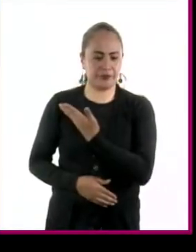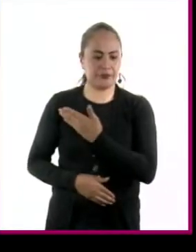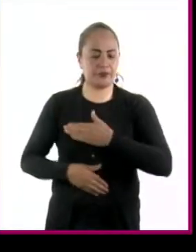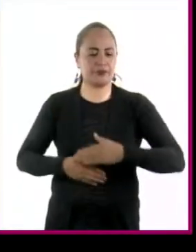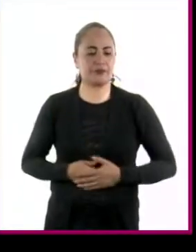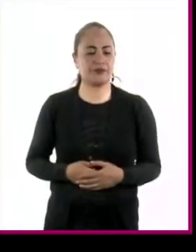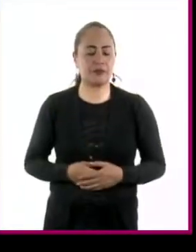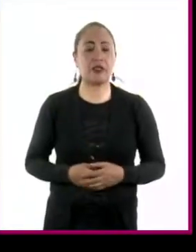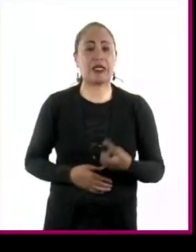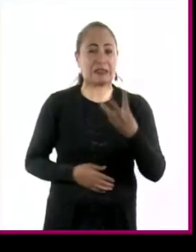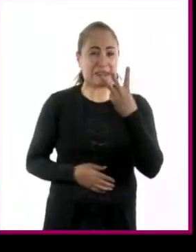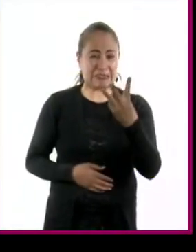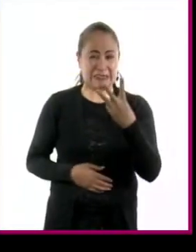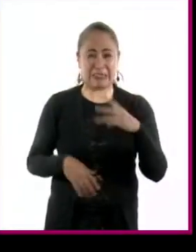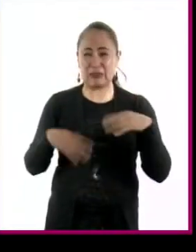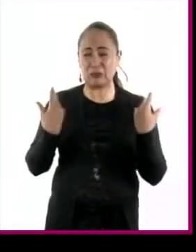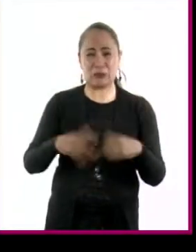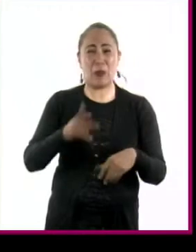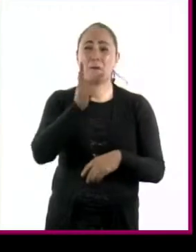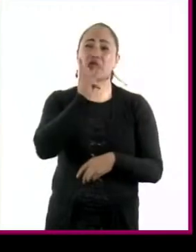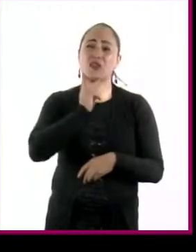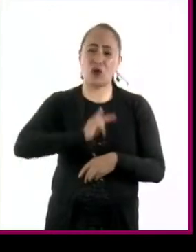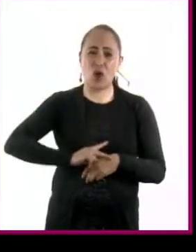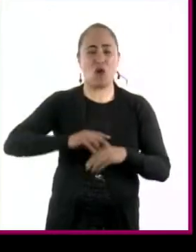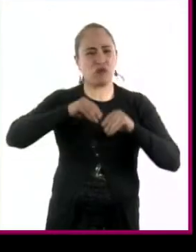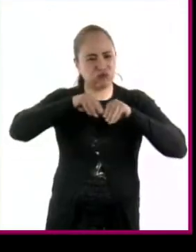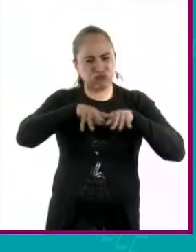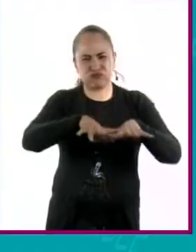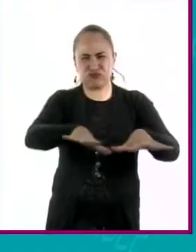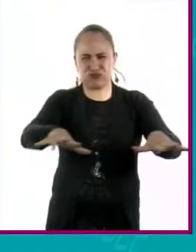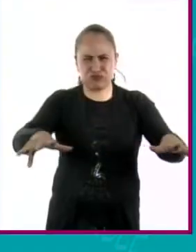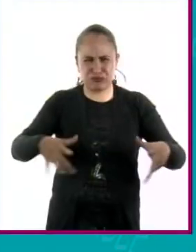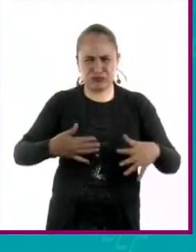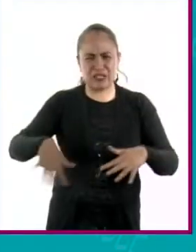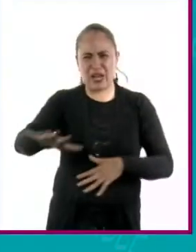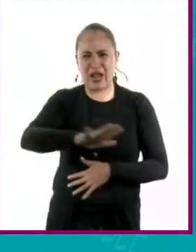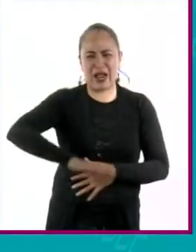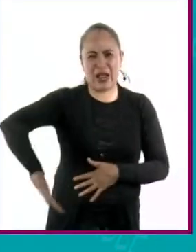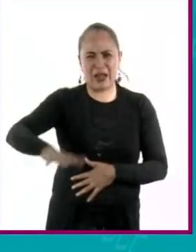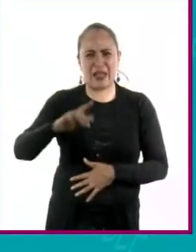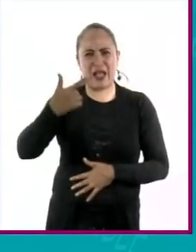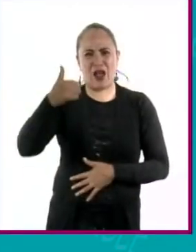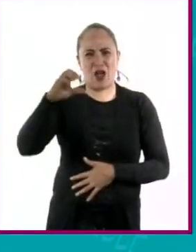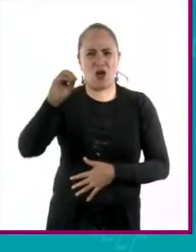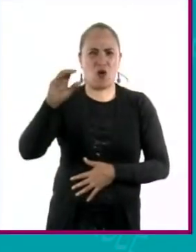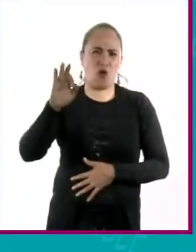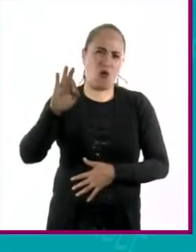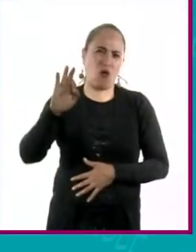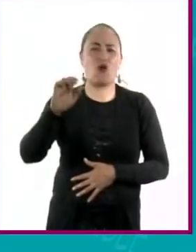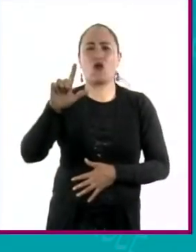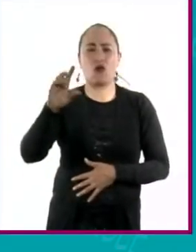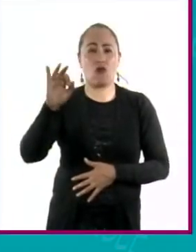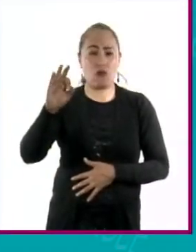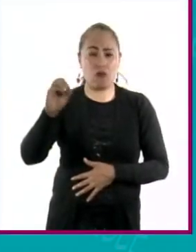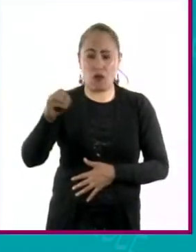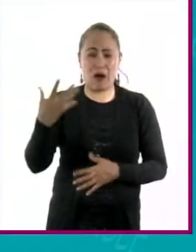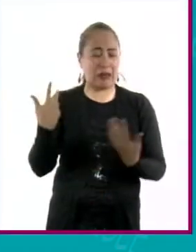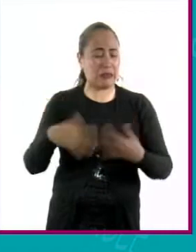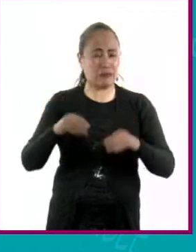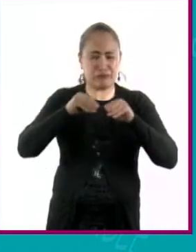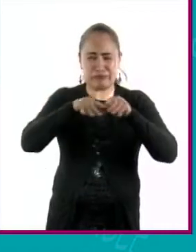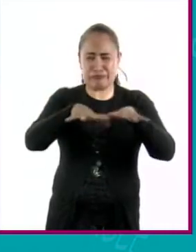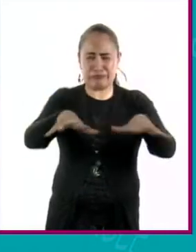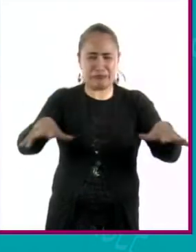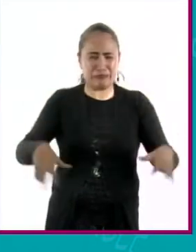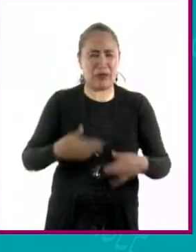son los tres más grandes derrames petroleros en el Golfo de Veracruz. La elevación del dióxido de nitrógeno es monstruosa, según la